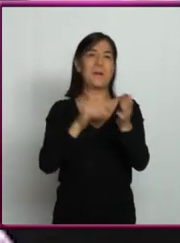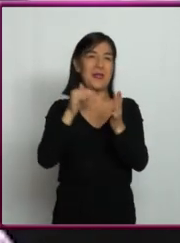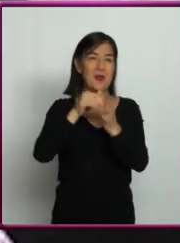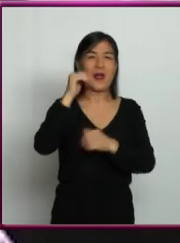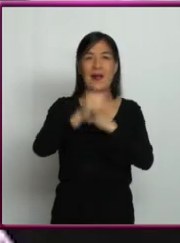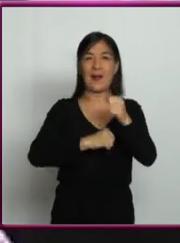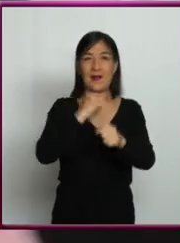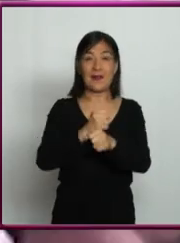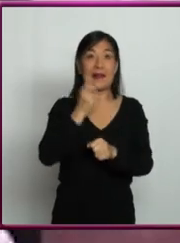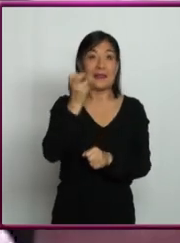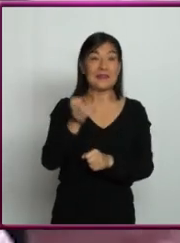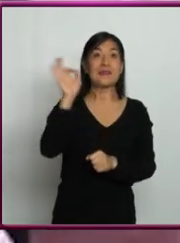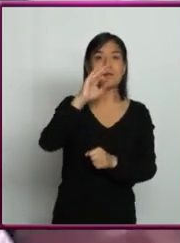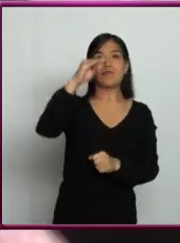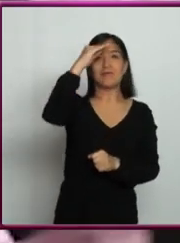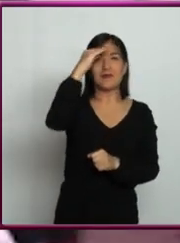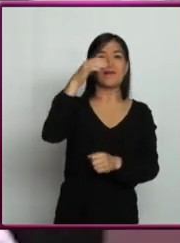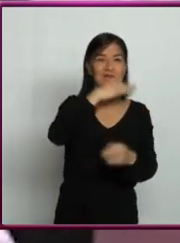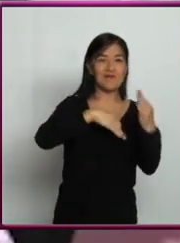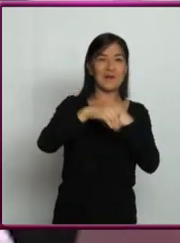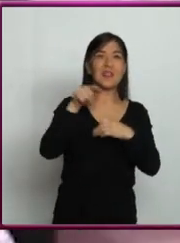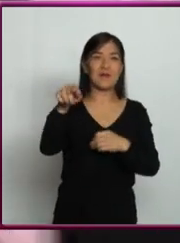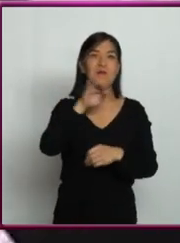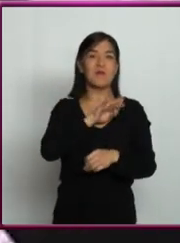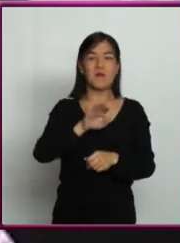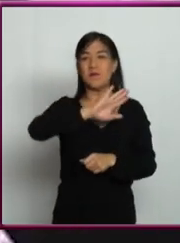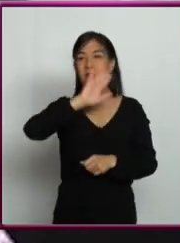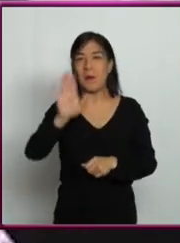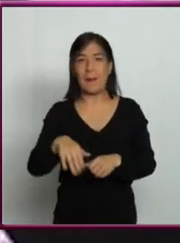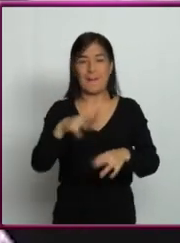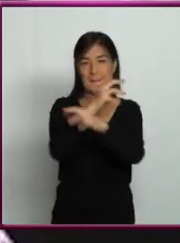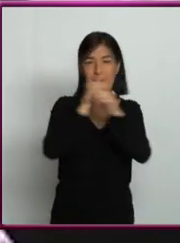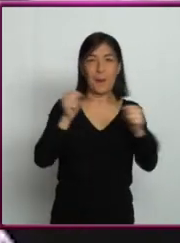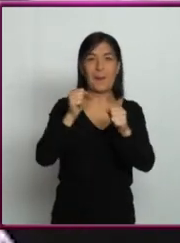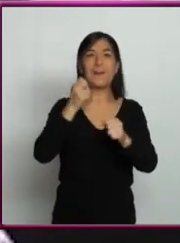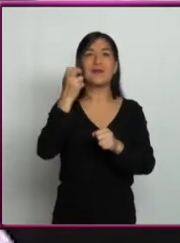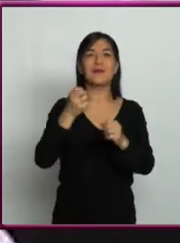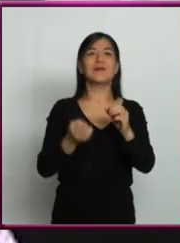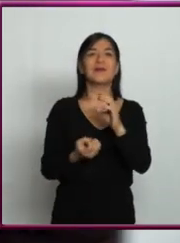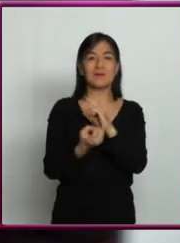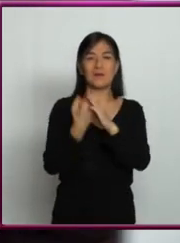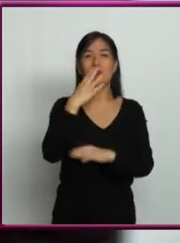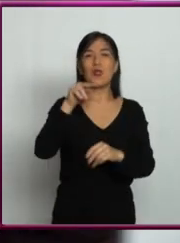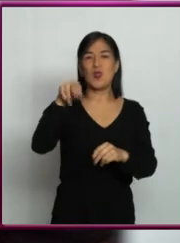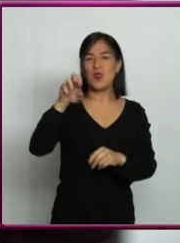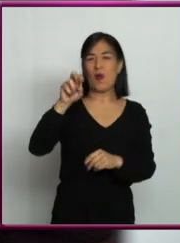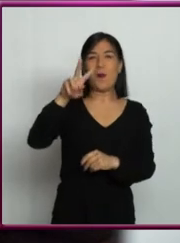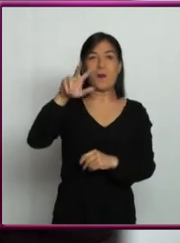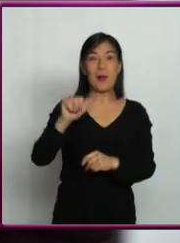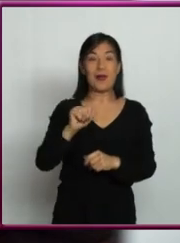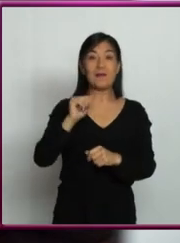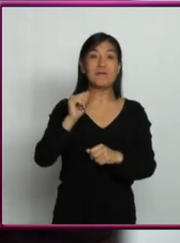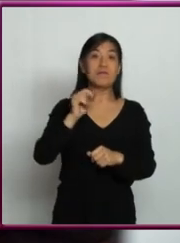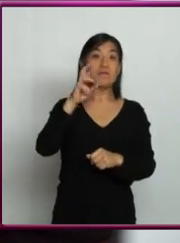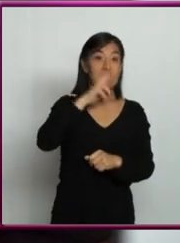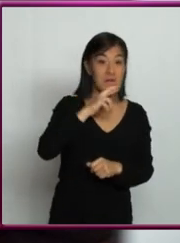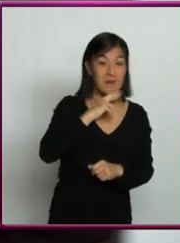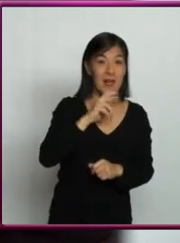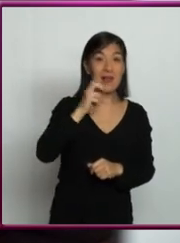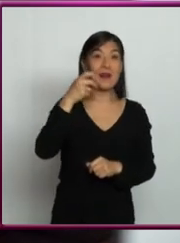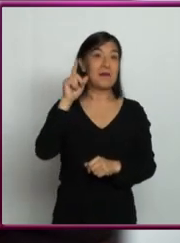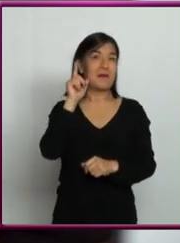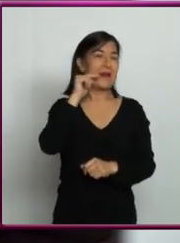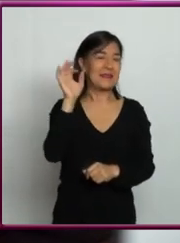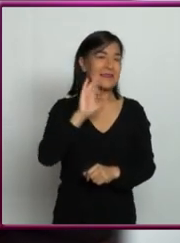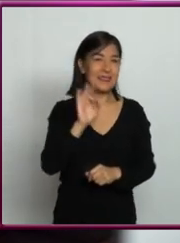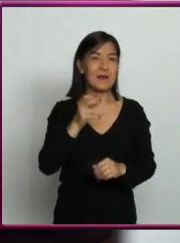Y esta pensamos que va a morir, explotar y producir una supernova pronto. Pronto puede ser mañana, pero puede ser en mil